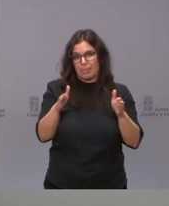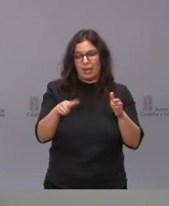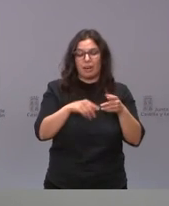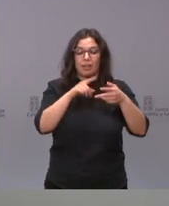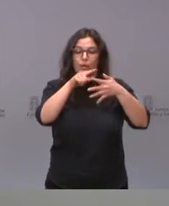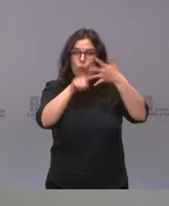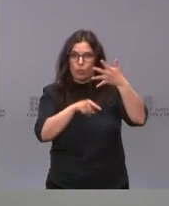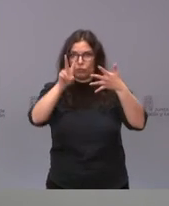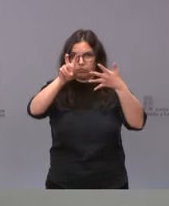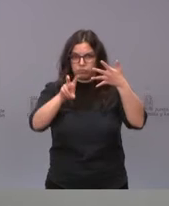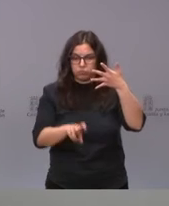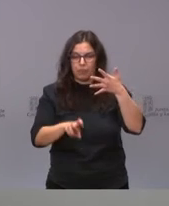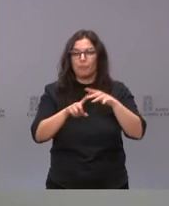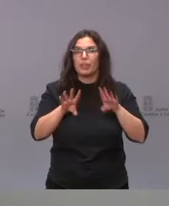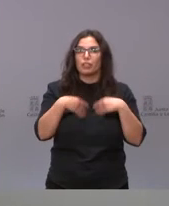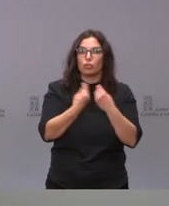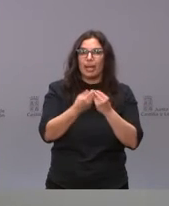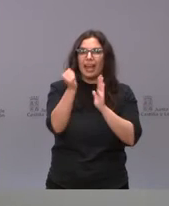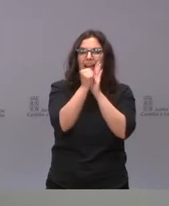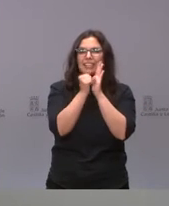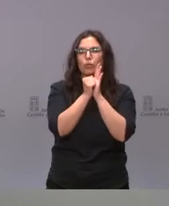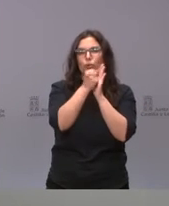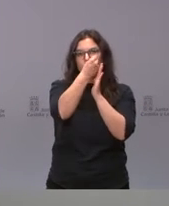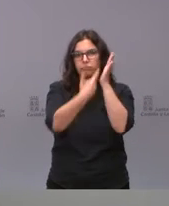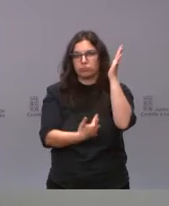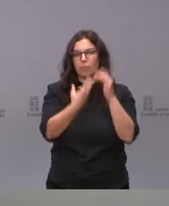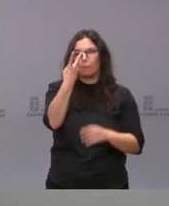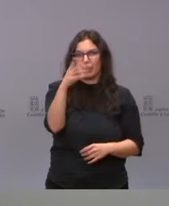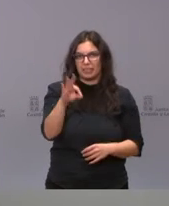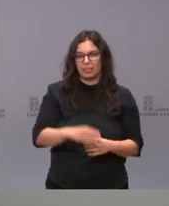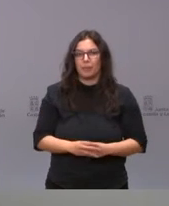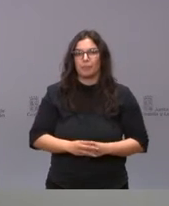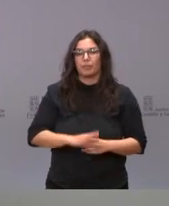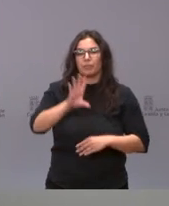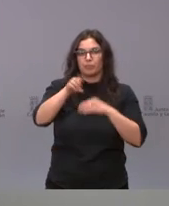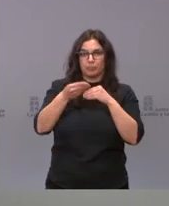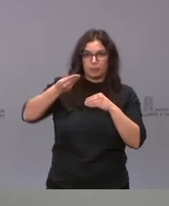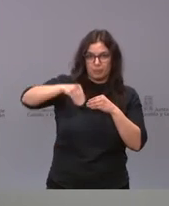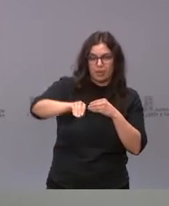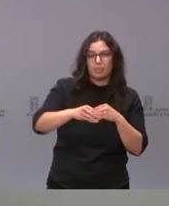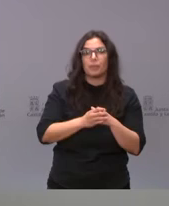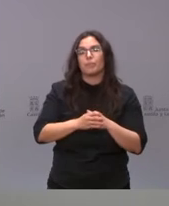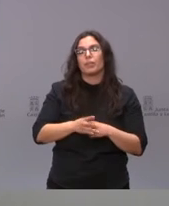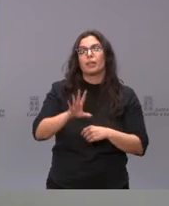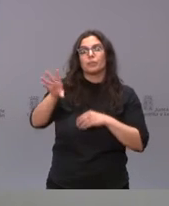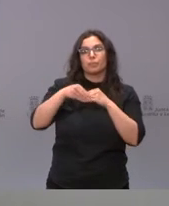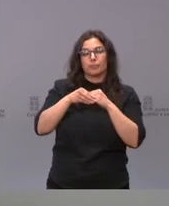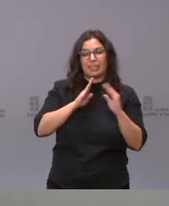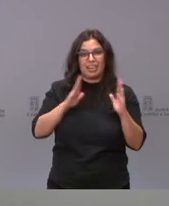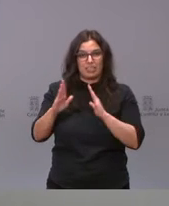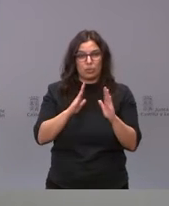cuatro, con un total de 20 artículos. Una disposición adicional, una disposición transitoria